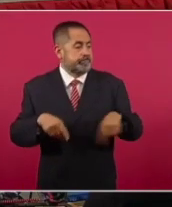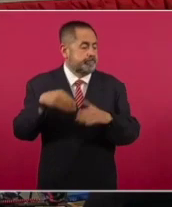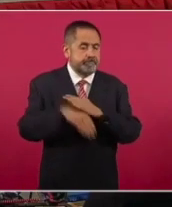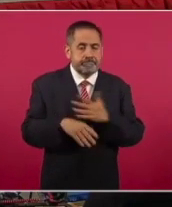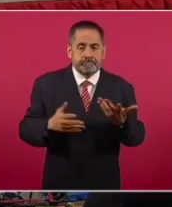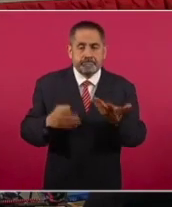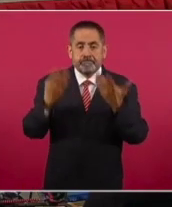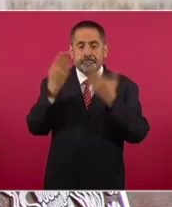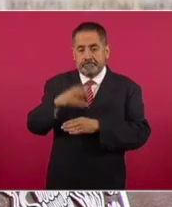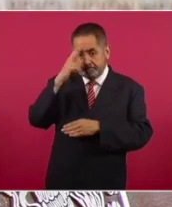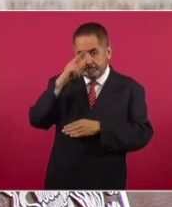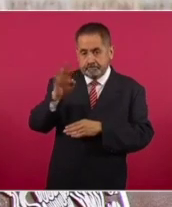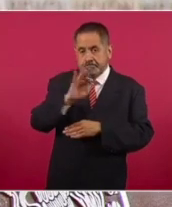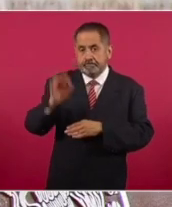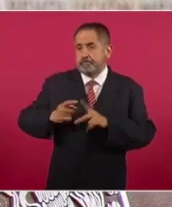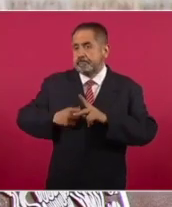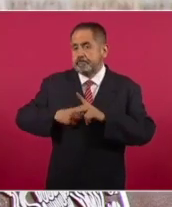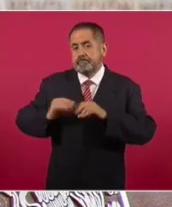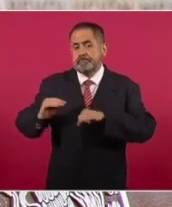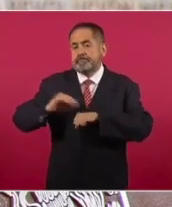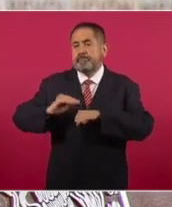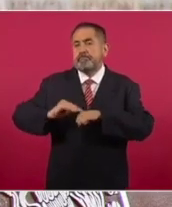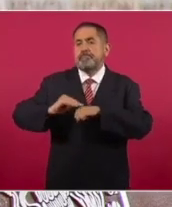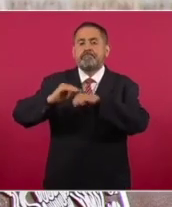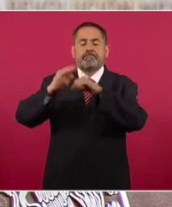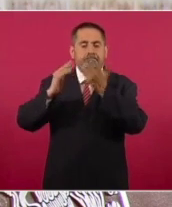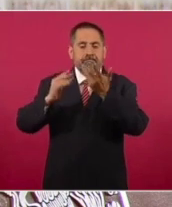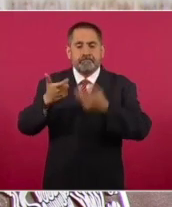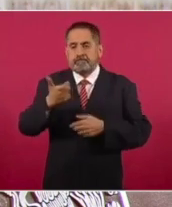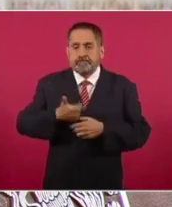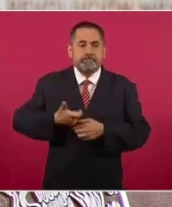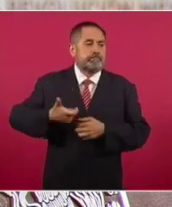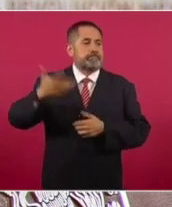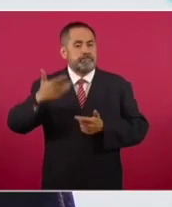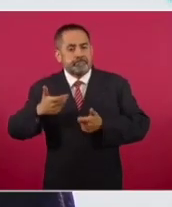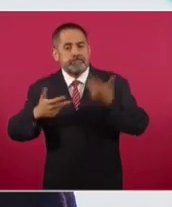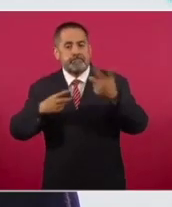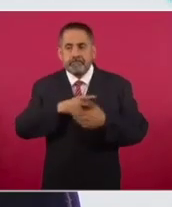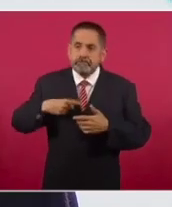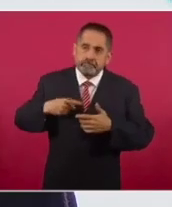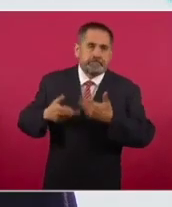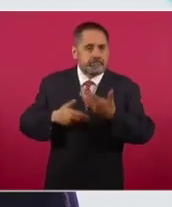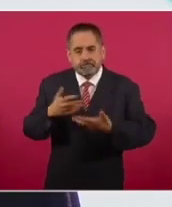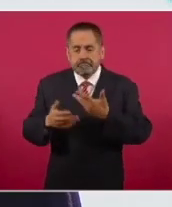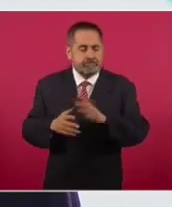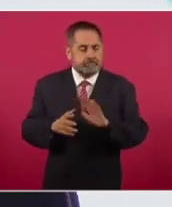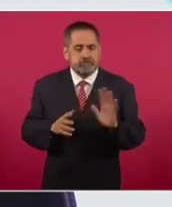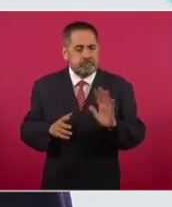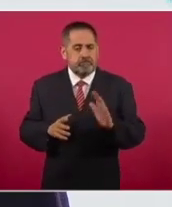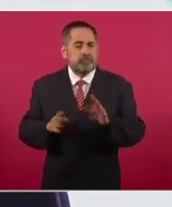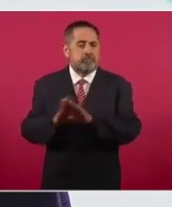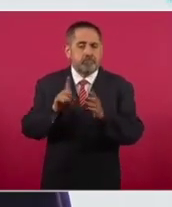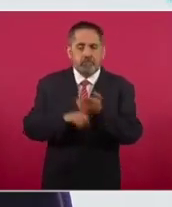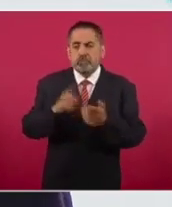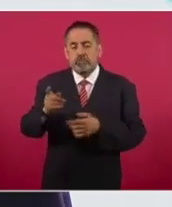México tiene que subir más la tasa de interés, y ahí aumenta el costo de la deuda pública, y el costo de las